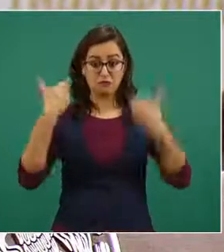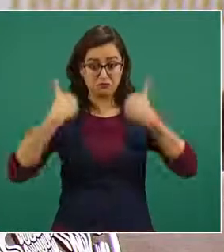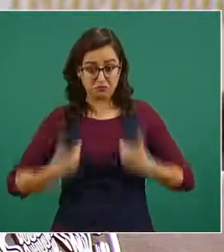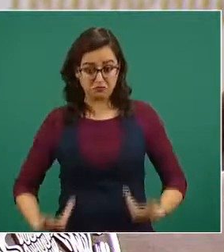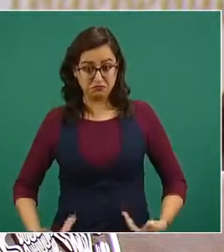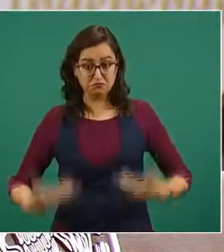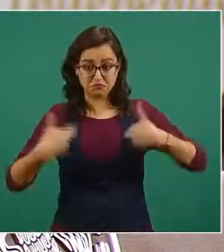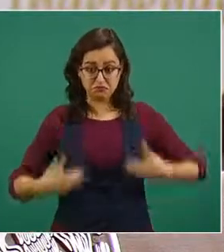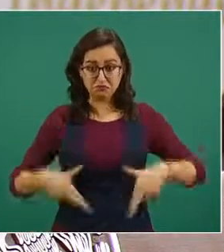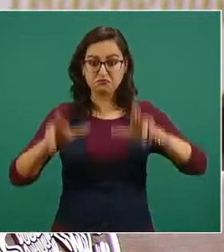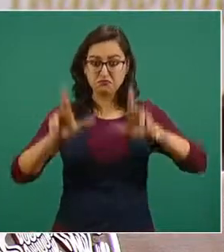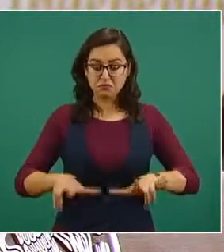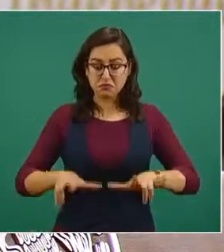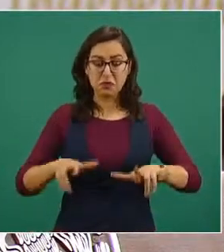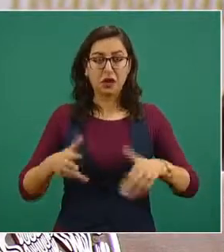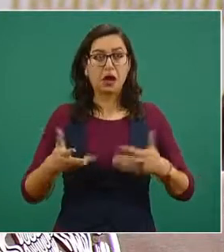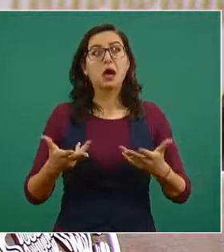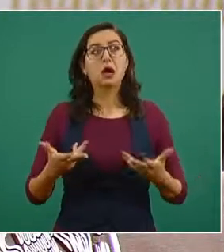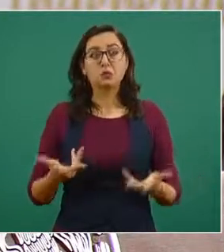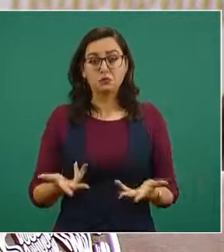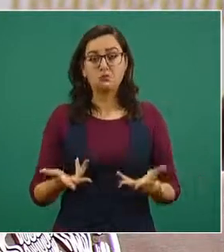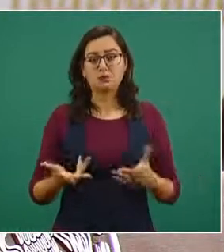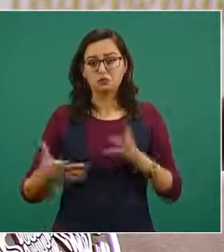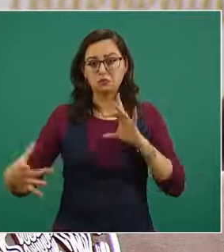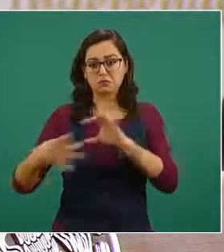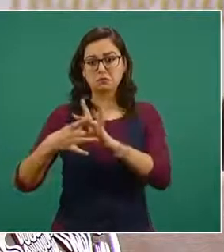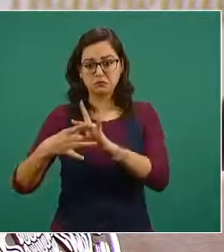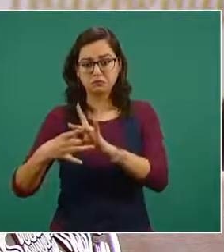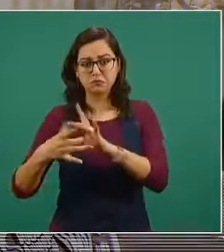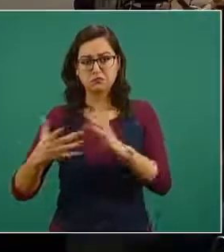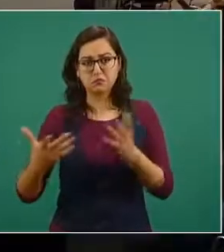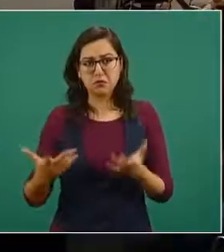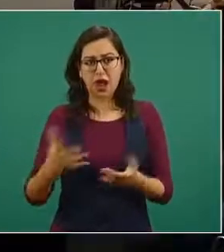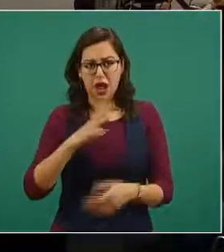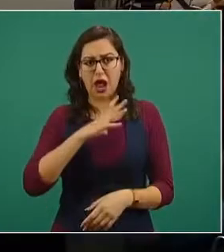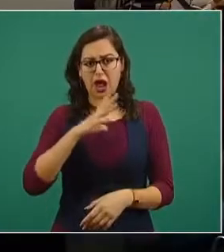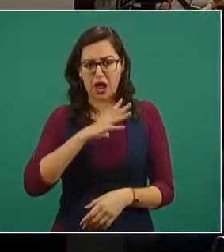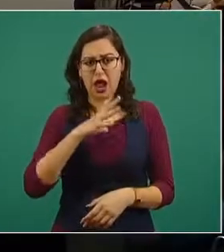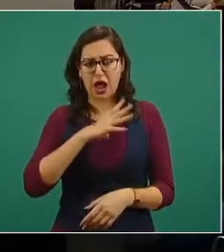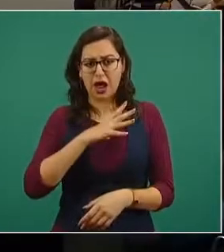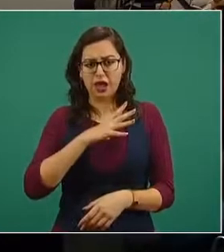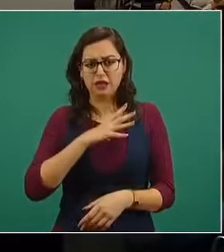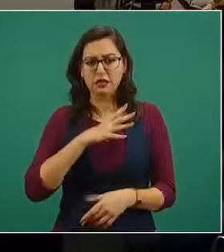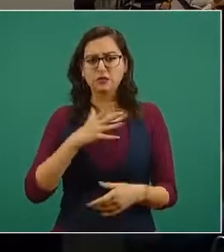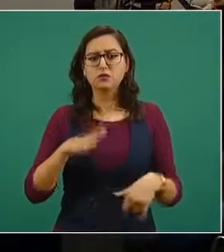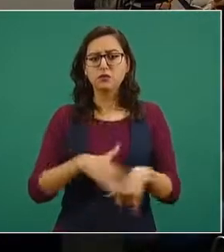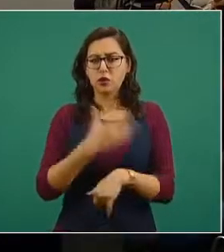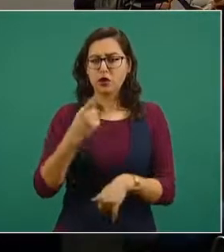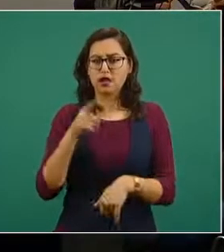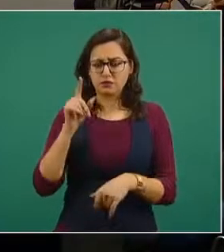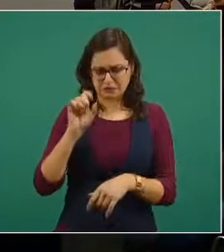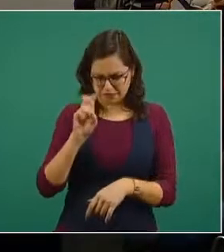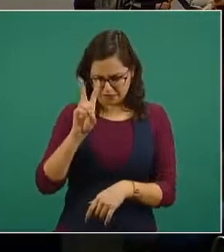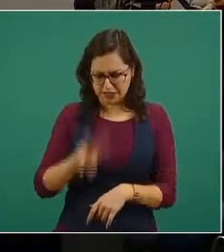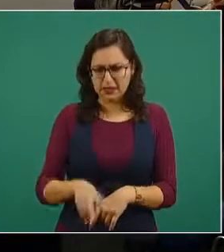decisión que toma la fiscalía, pero